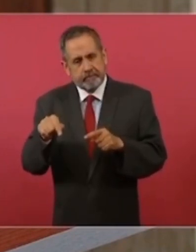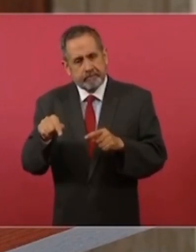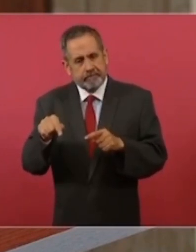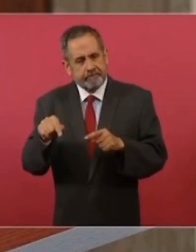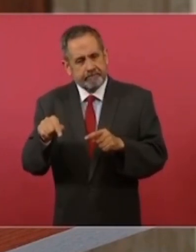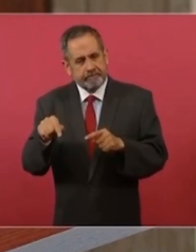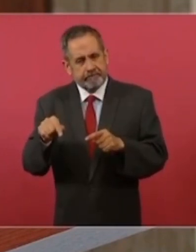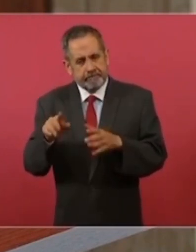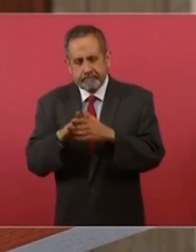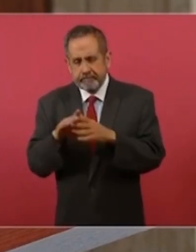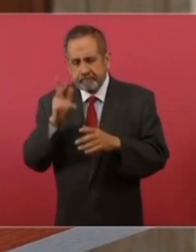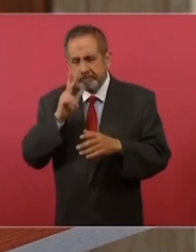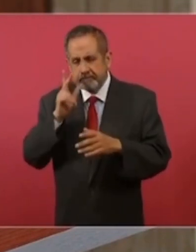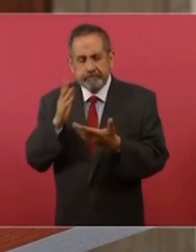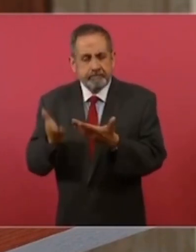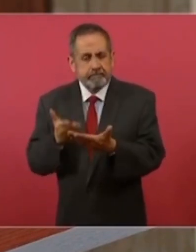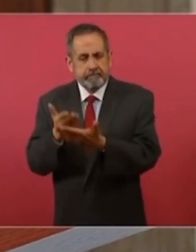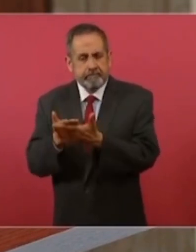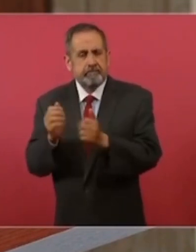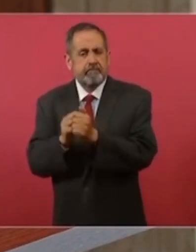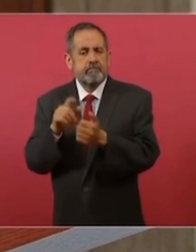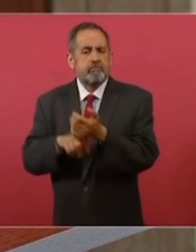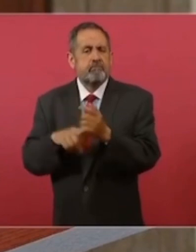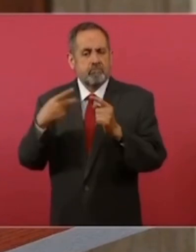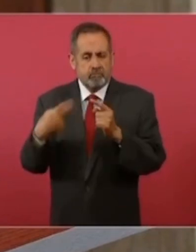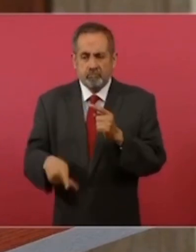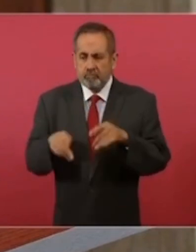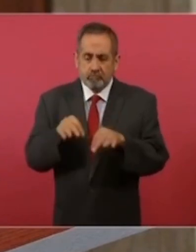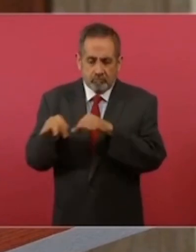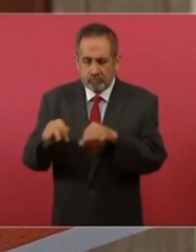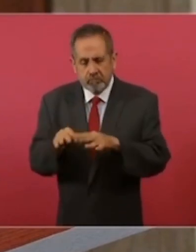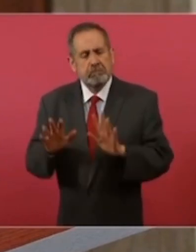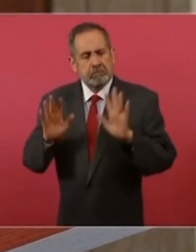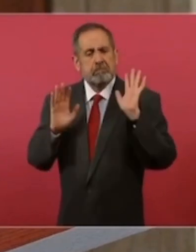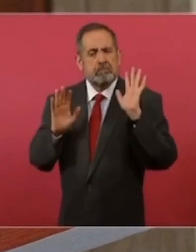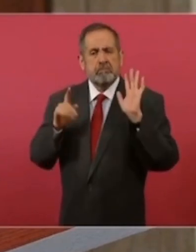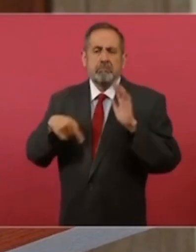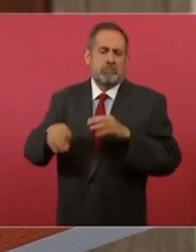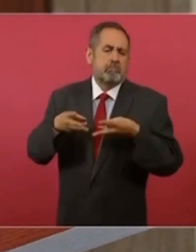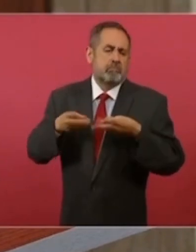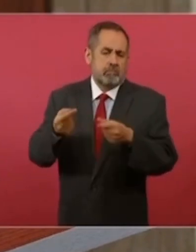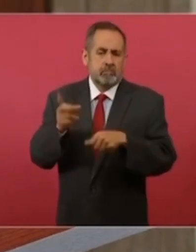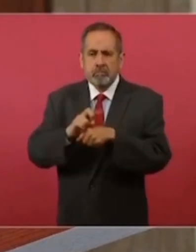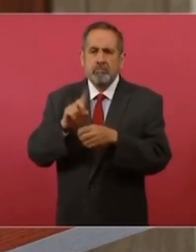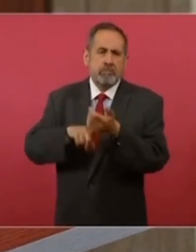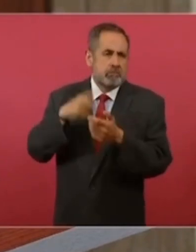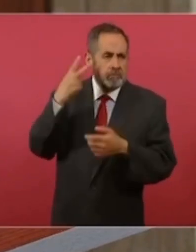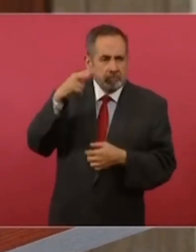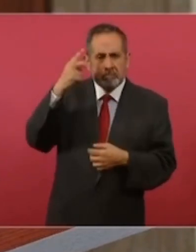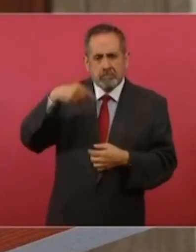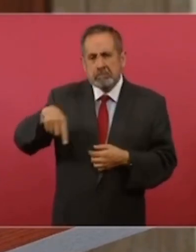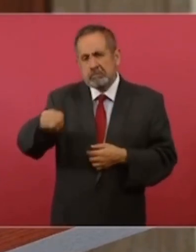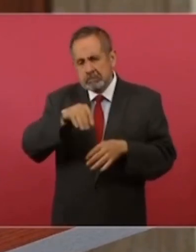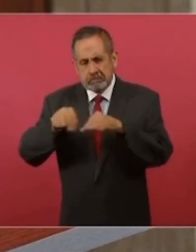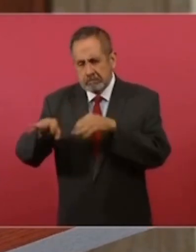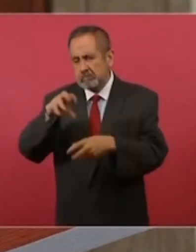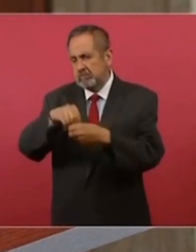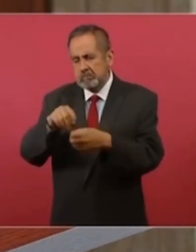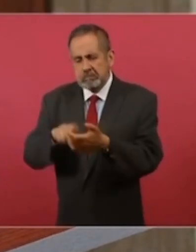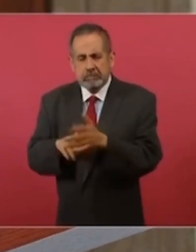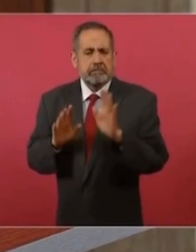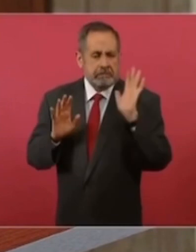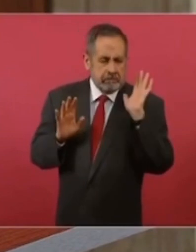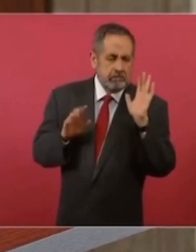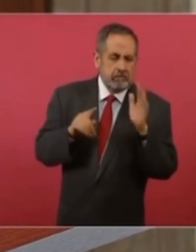comprobación que sean propios del desarrollo del trabajo y los gastos de viaje en actividades